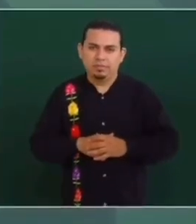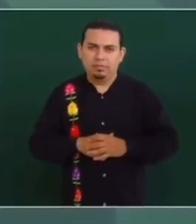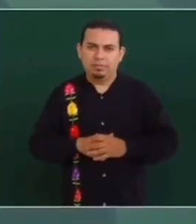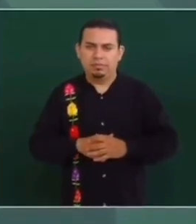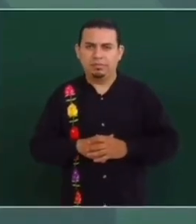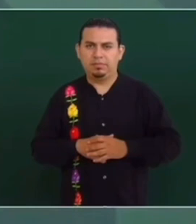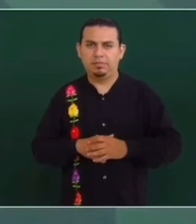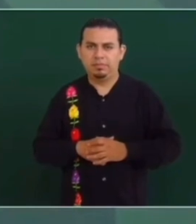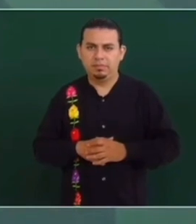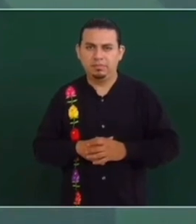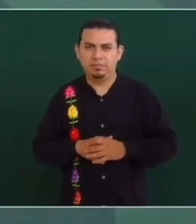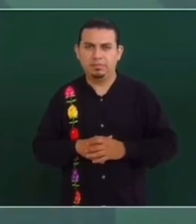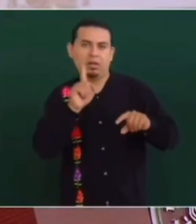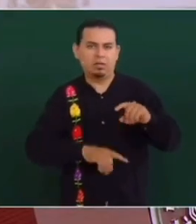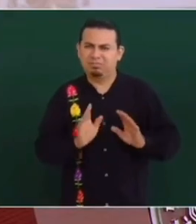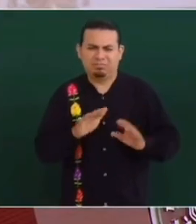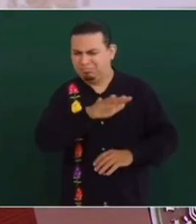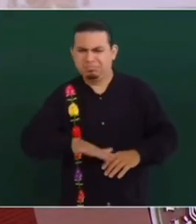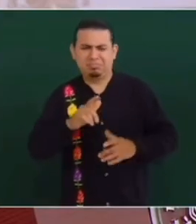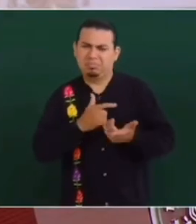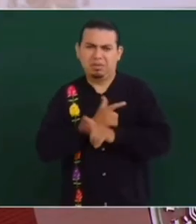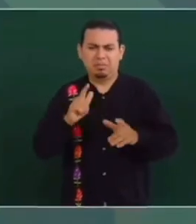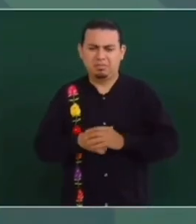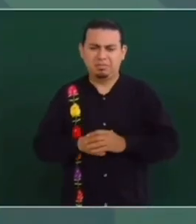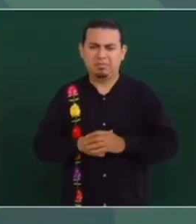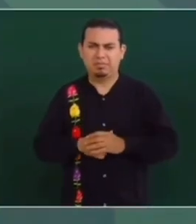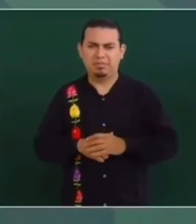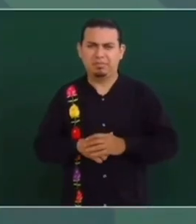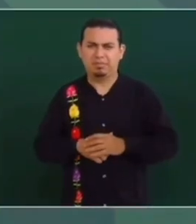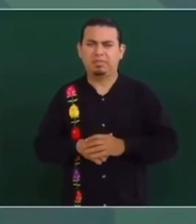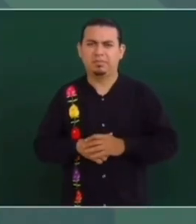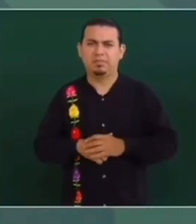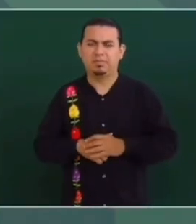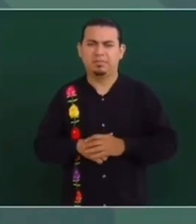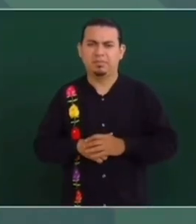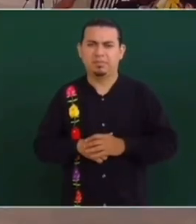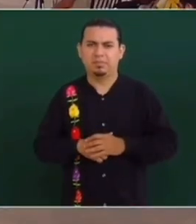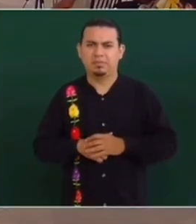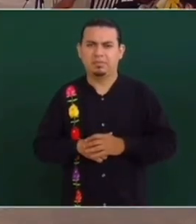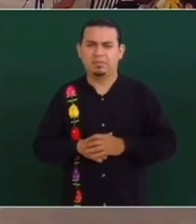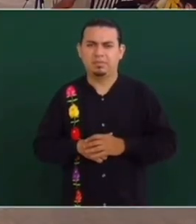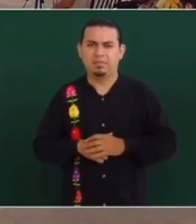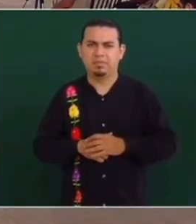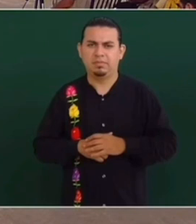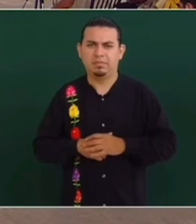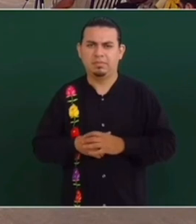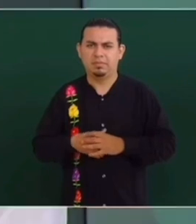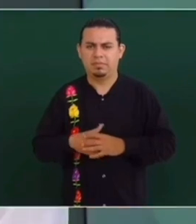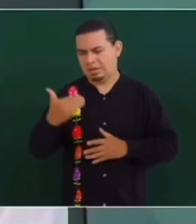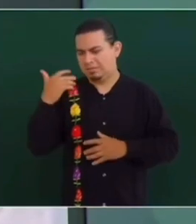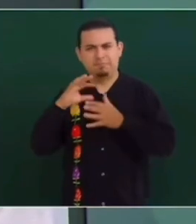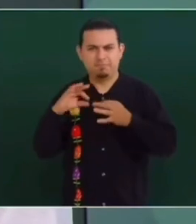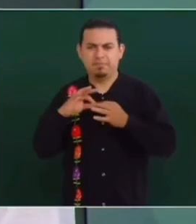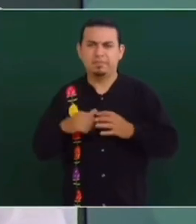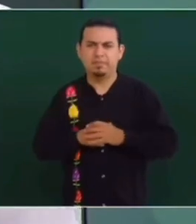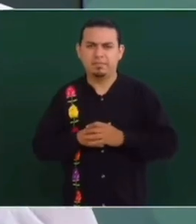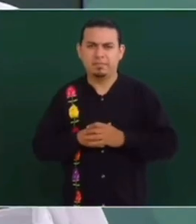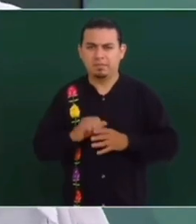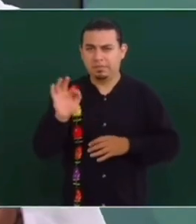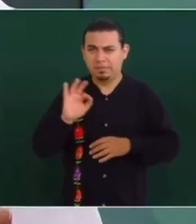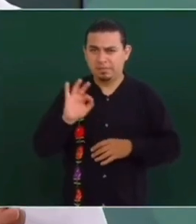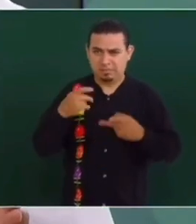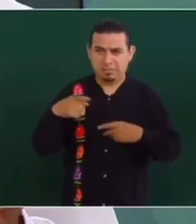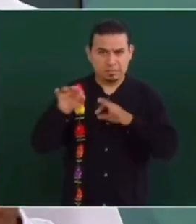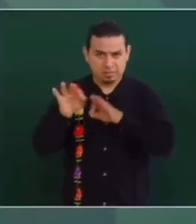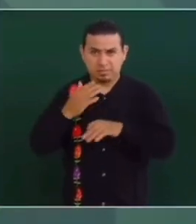el que se mueve no sale en la foto. Claro, ya como lo dije hace unos días, si